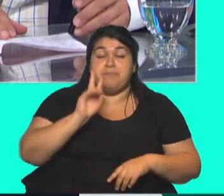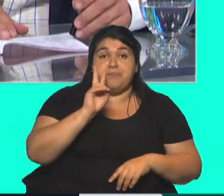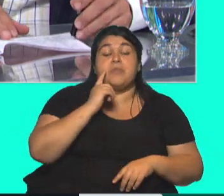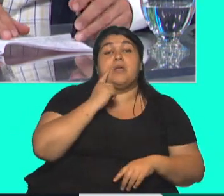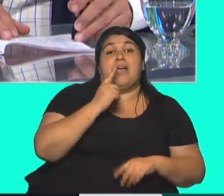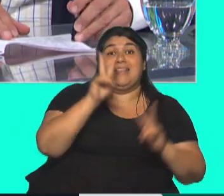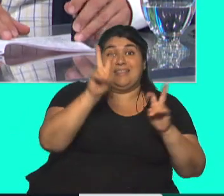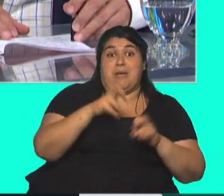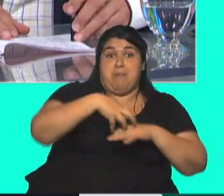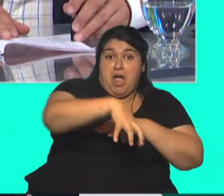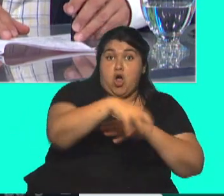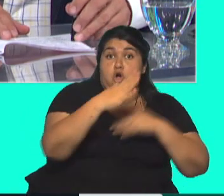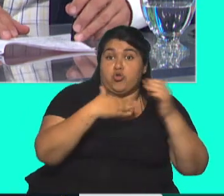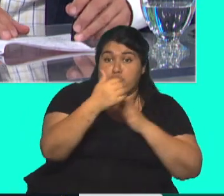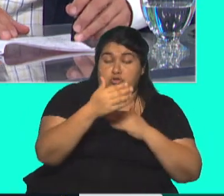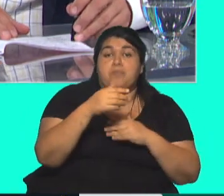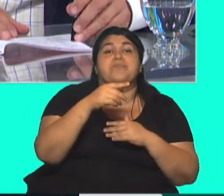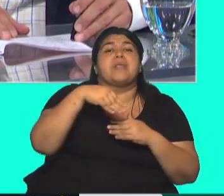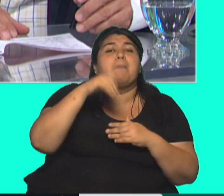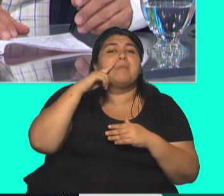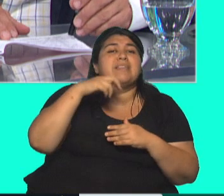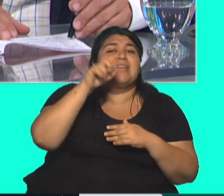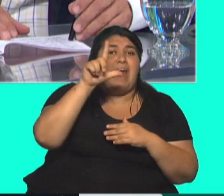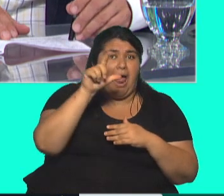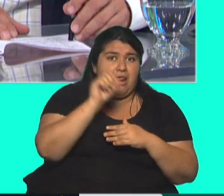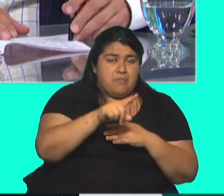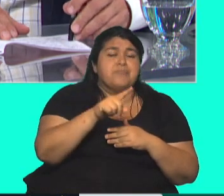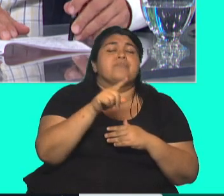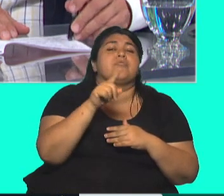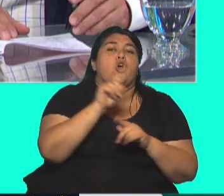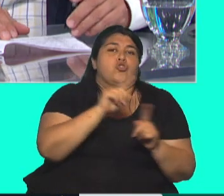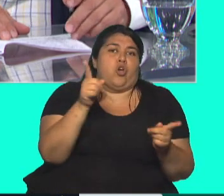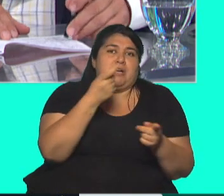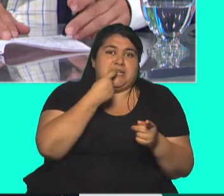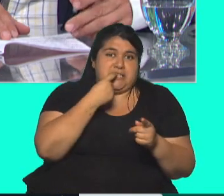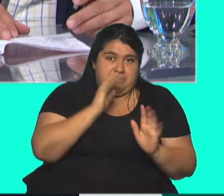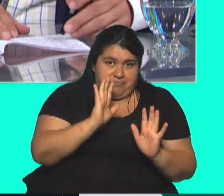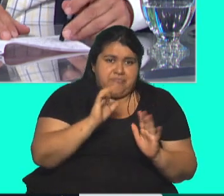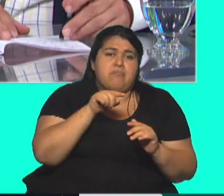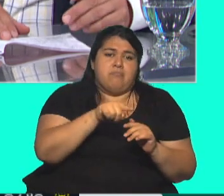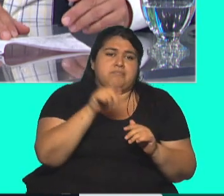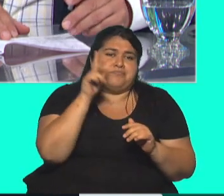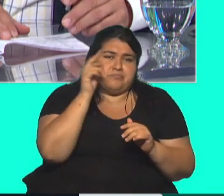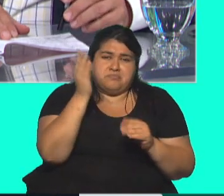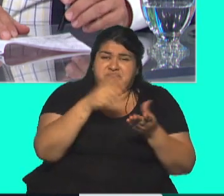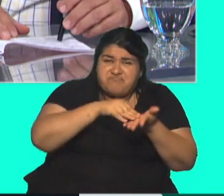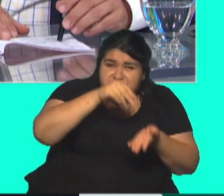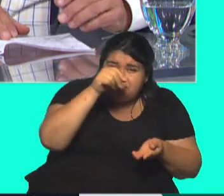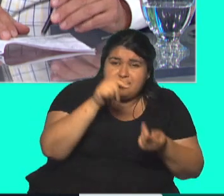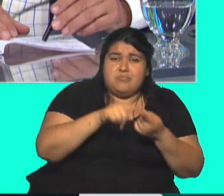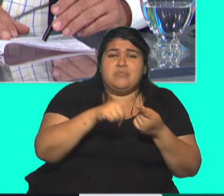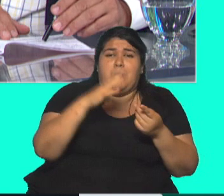de la construcción. A ver. Minerales no metálicos, 80,7%. ¿Sabes qué es minerales no metálicos? Supongo, interpreto, arena...